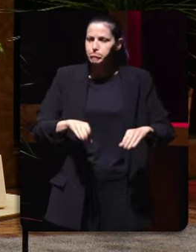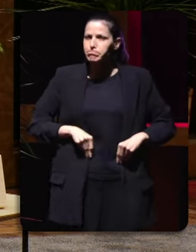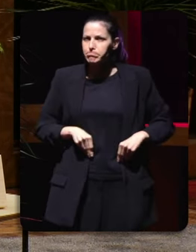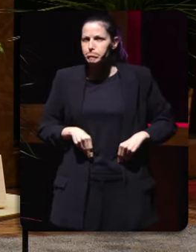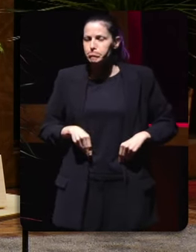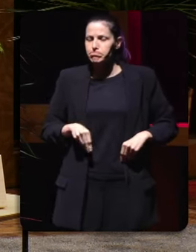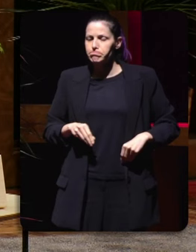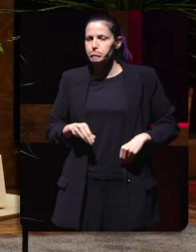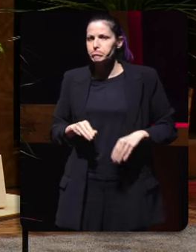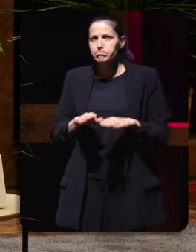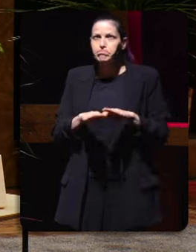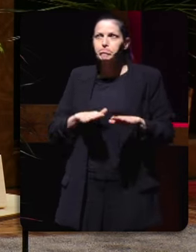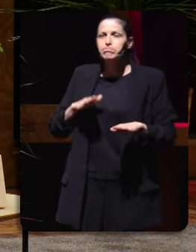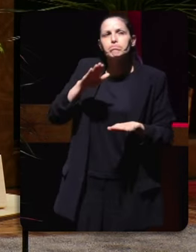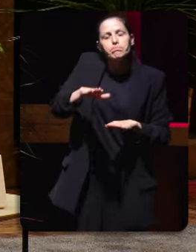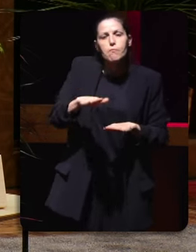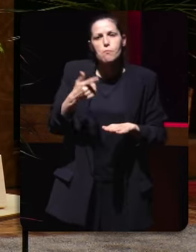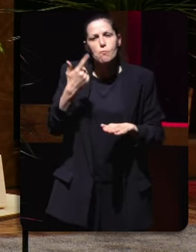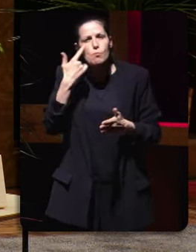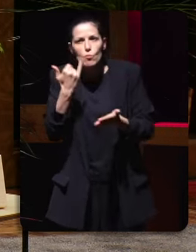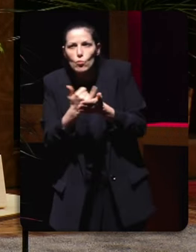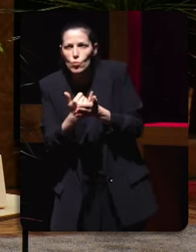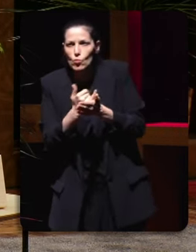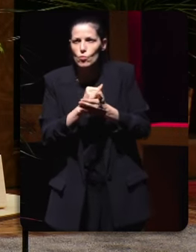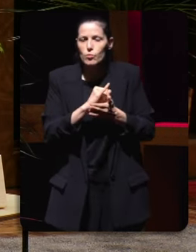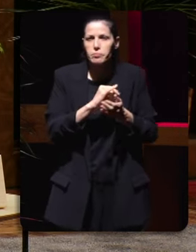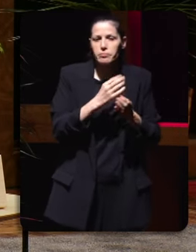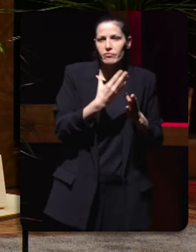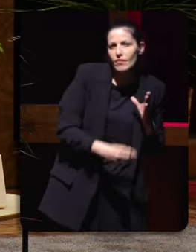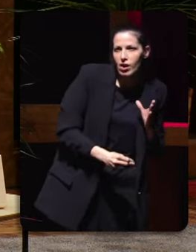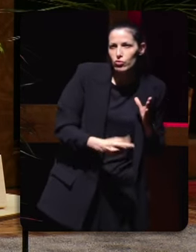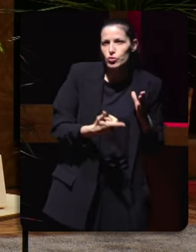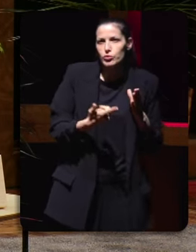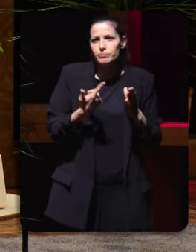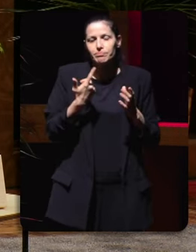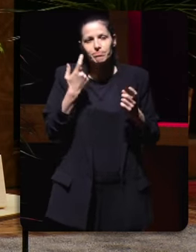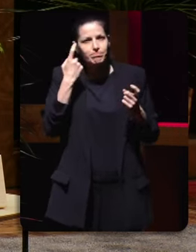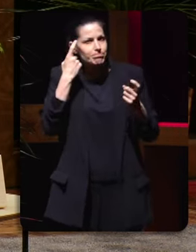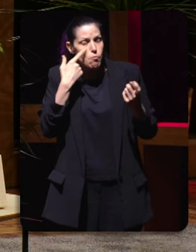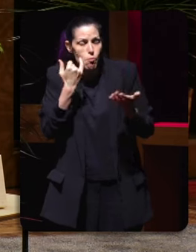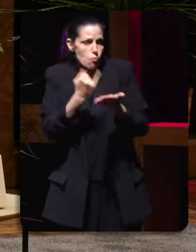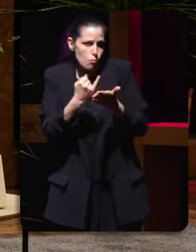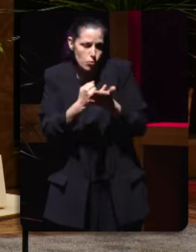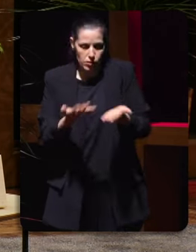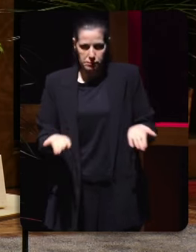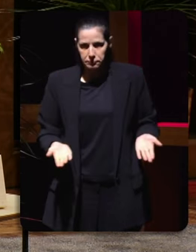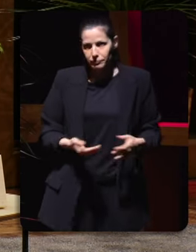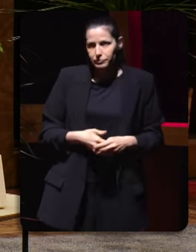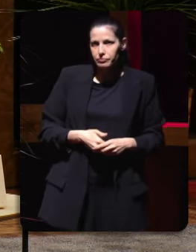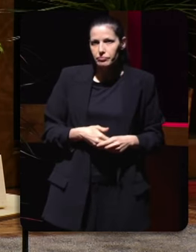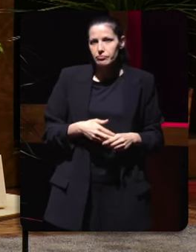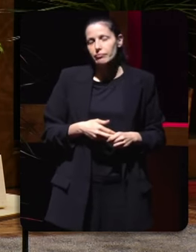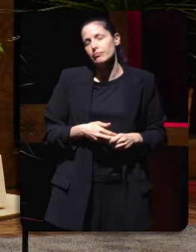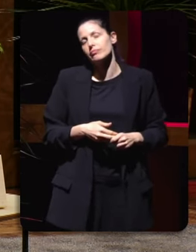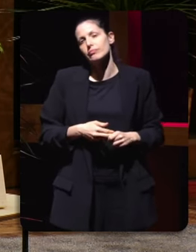e ir un pouco co prova o error a ver ver como podes sair de esa situación que digamos está fora da tua